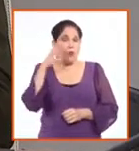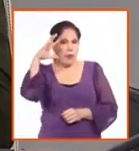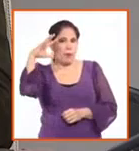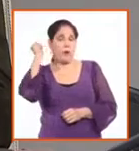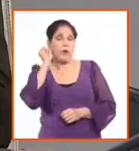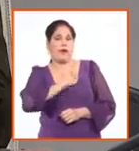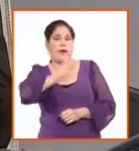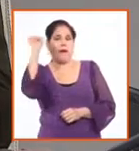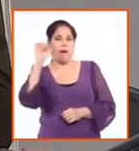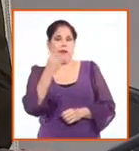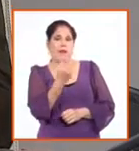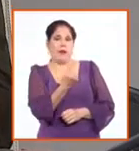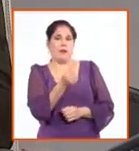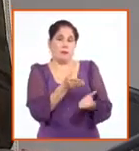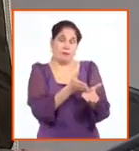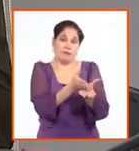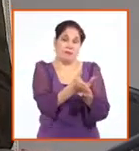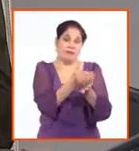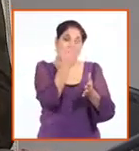son sostenidas.